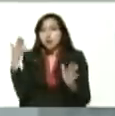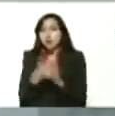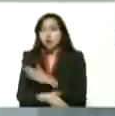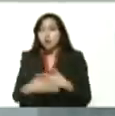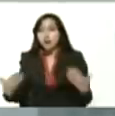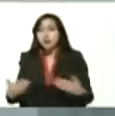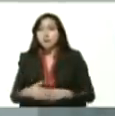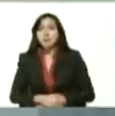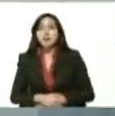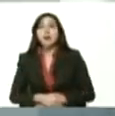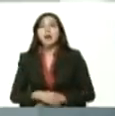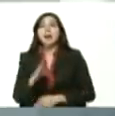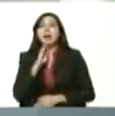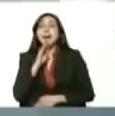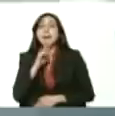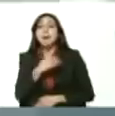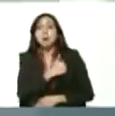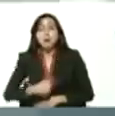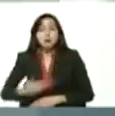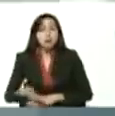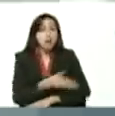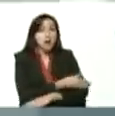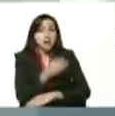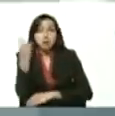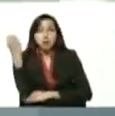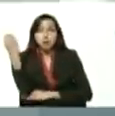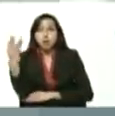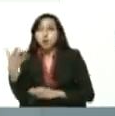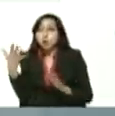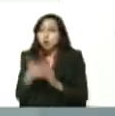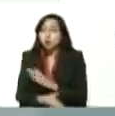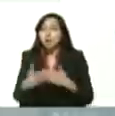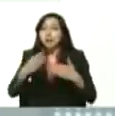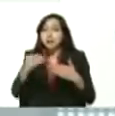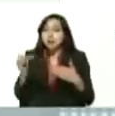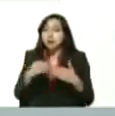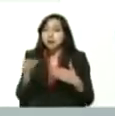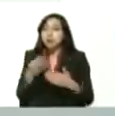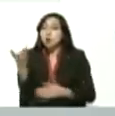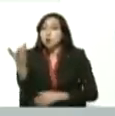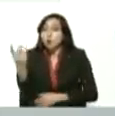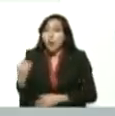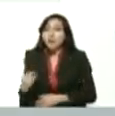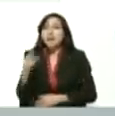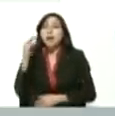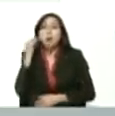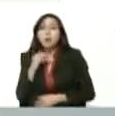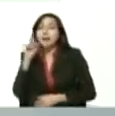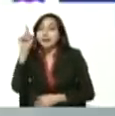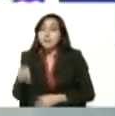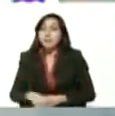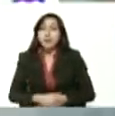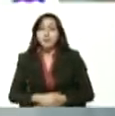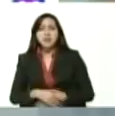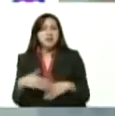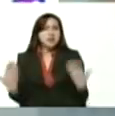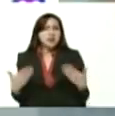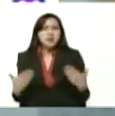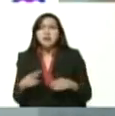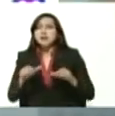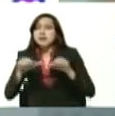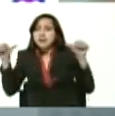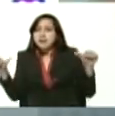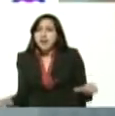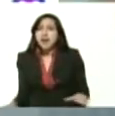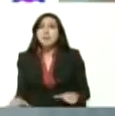que anunció el presidente del Banco de Venezuela, de las cuentas en divisas y en bolívares, porque usted va a tener este sistema online